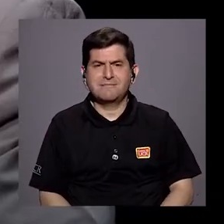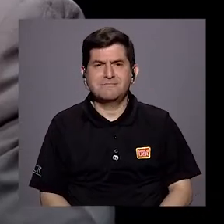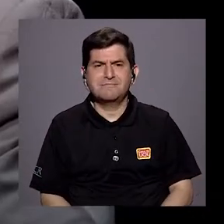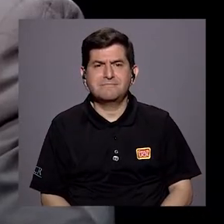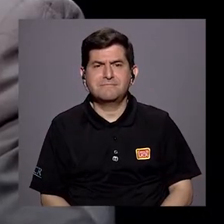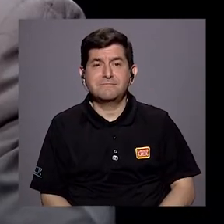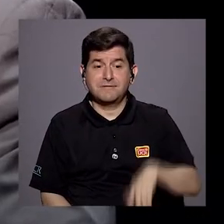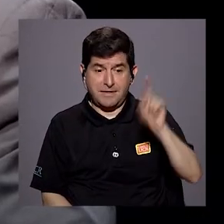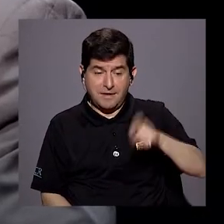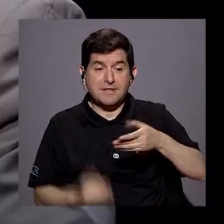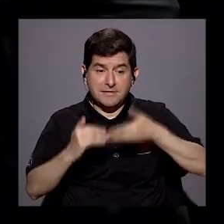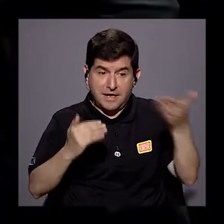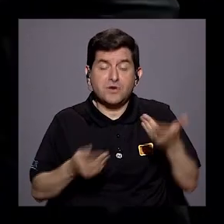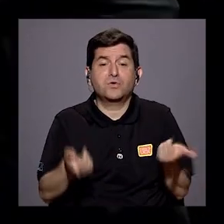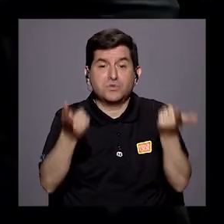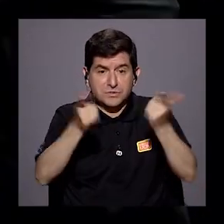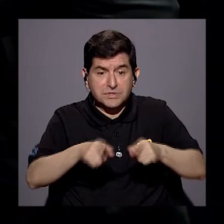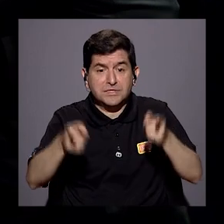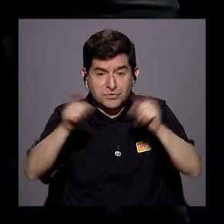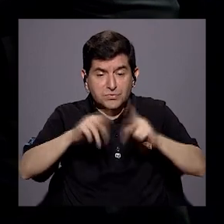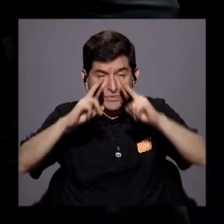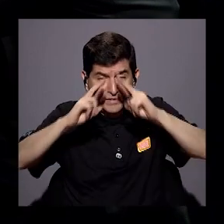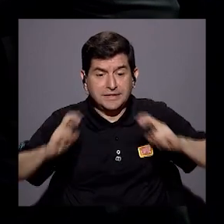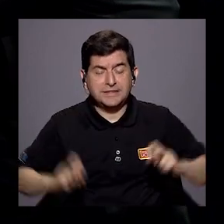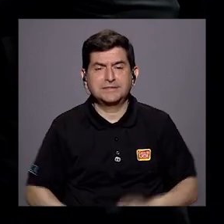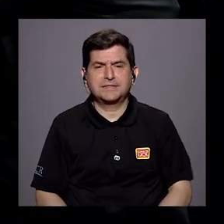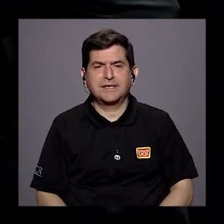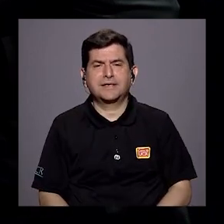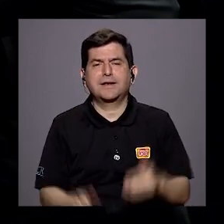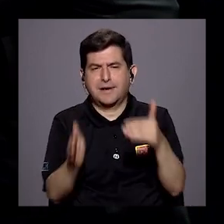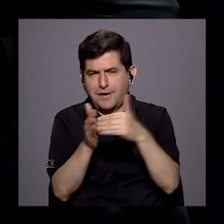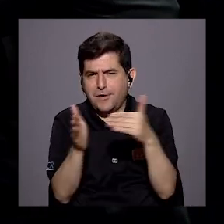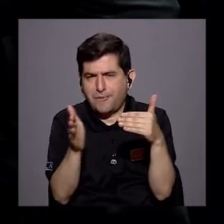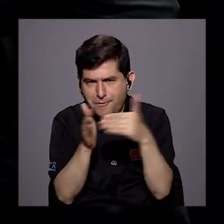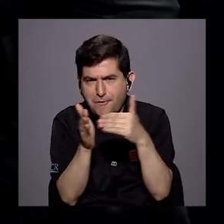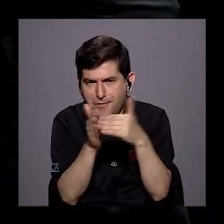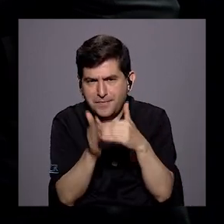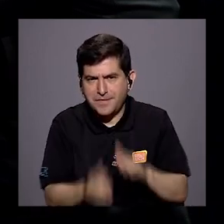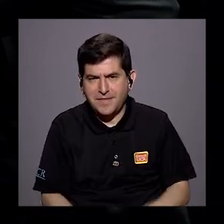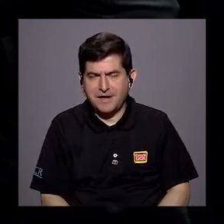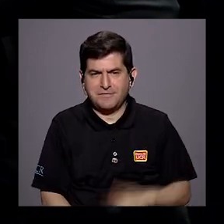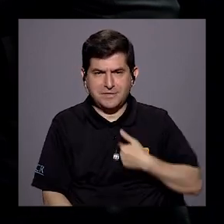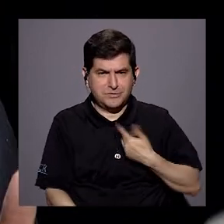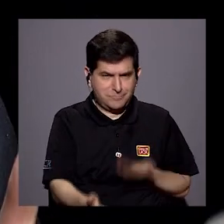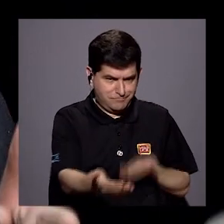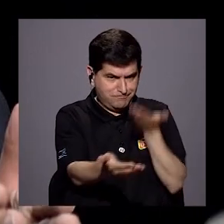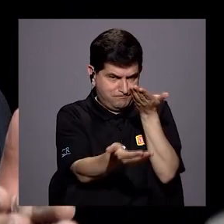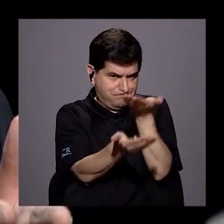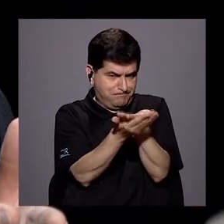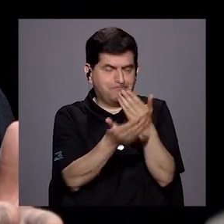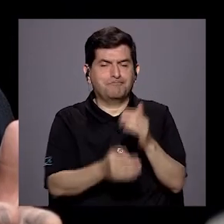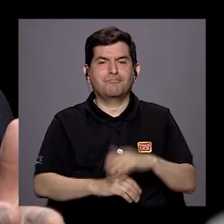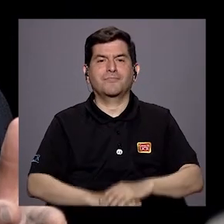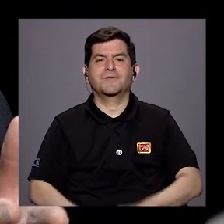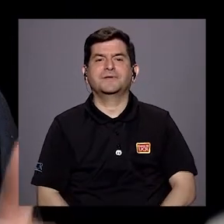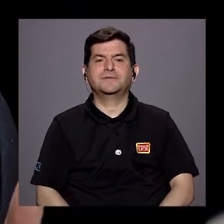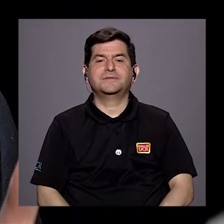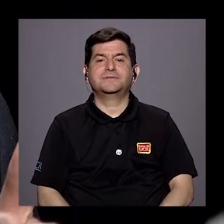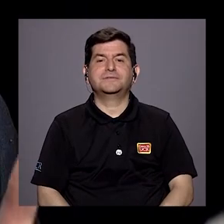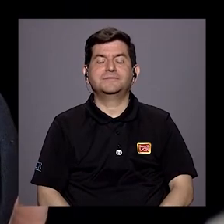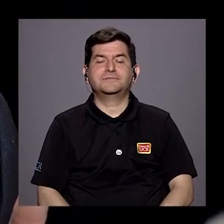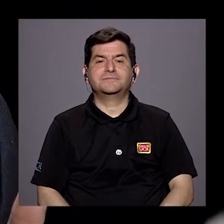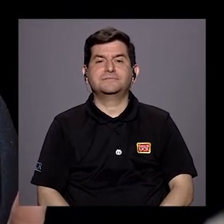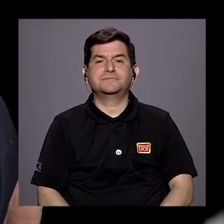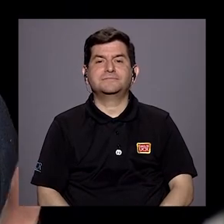Entonces, tenemos esas cosas que han estado pasando, ¿verdad? Pero volvamos un momentito a lo que le quiero plantear. El